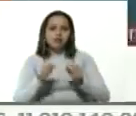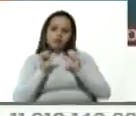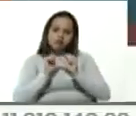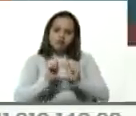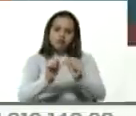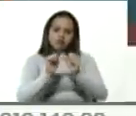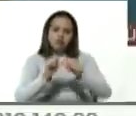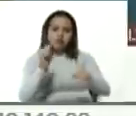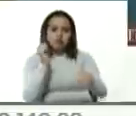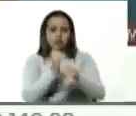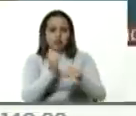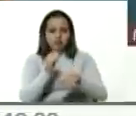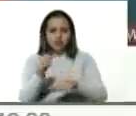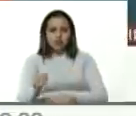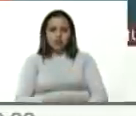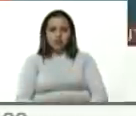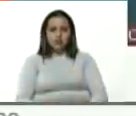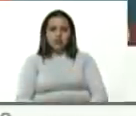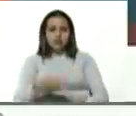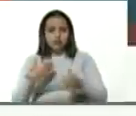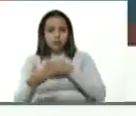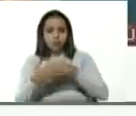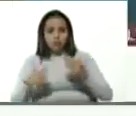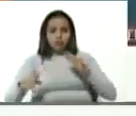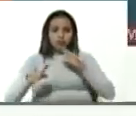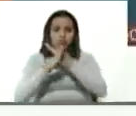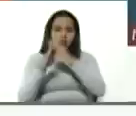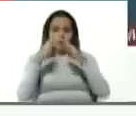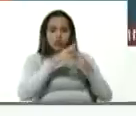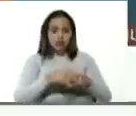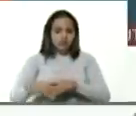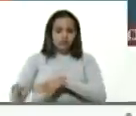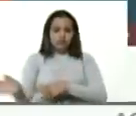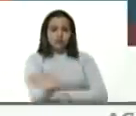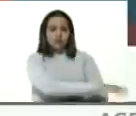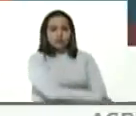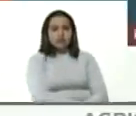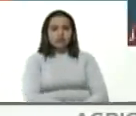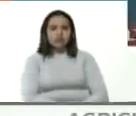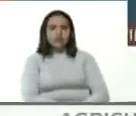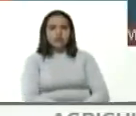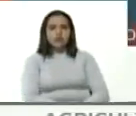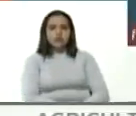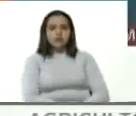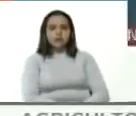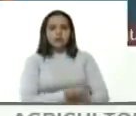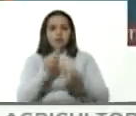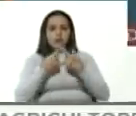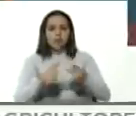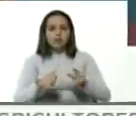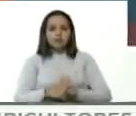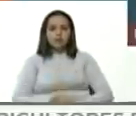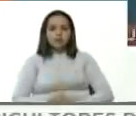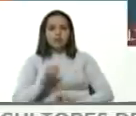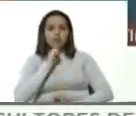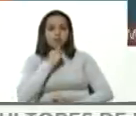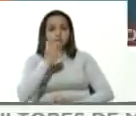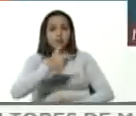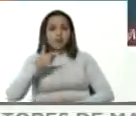el transporte a pesar de las sanciones de los Estados Unidos, pero si no hubiésemos contado con Rusia y esas personas mueren, es